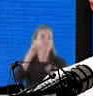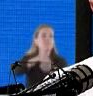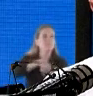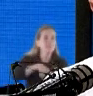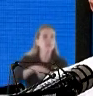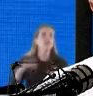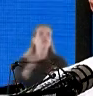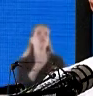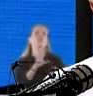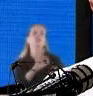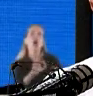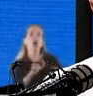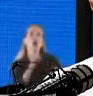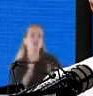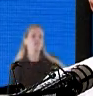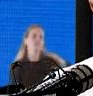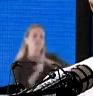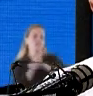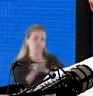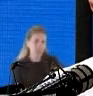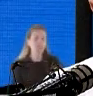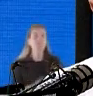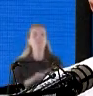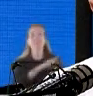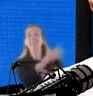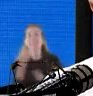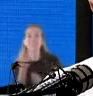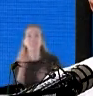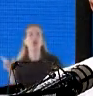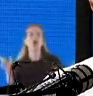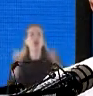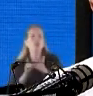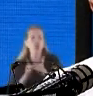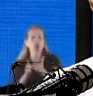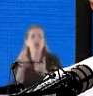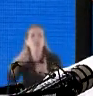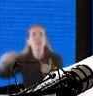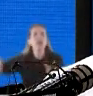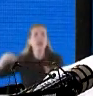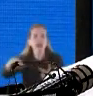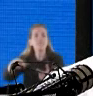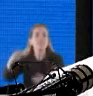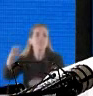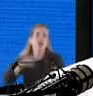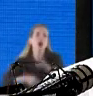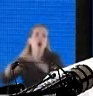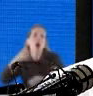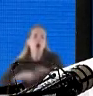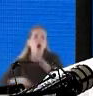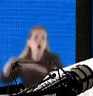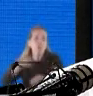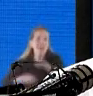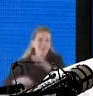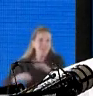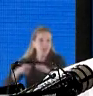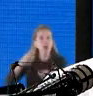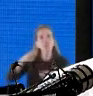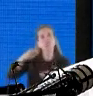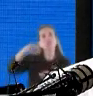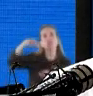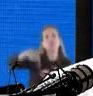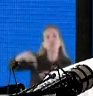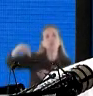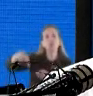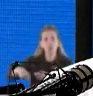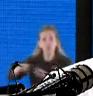multilaterales si no hay un compromiso real de los países y luego si no hay un compromiso de quienes hoy dirigen y gobiernan